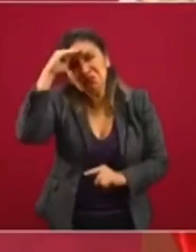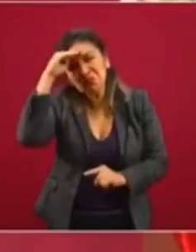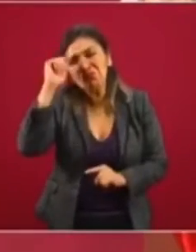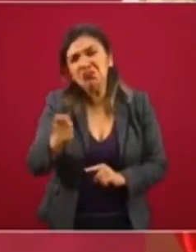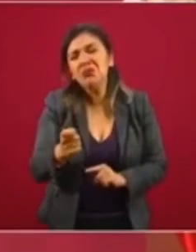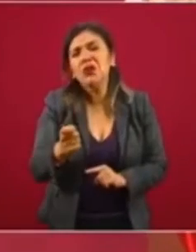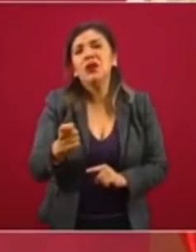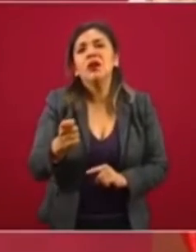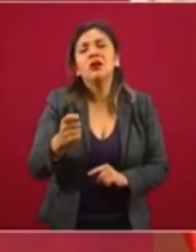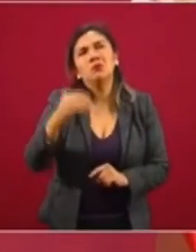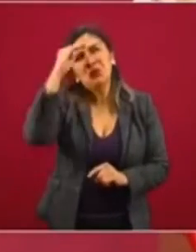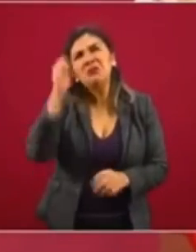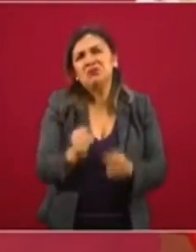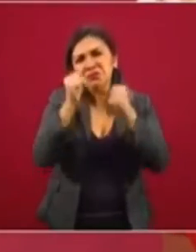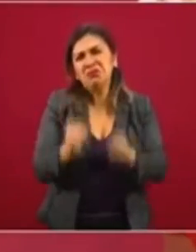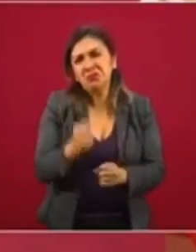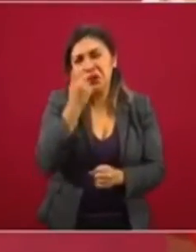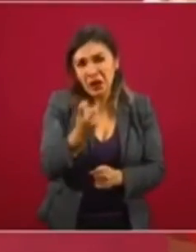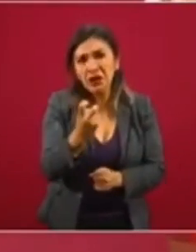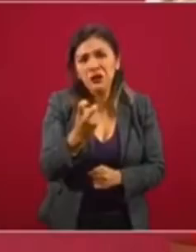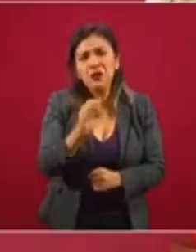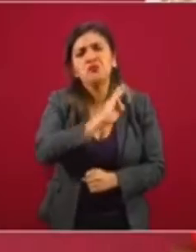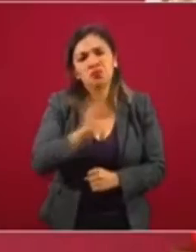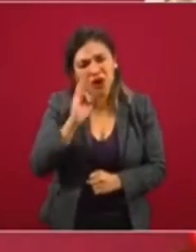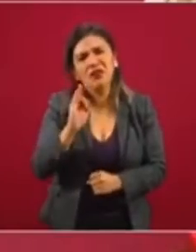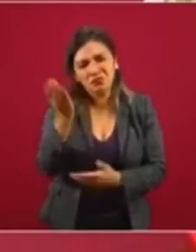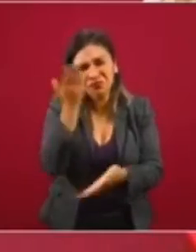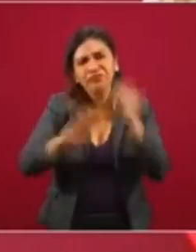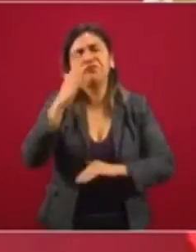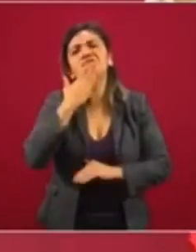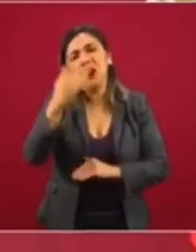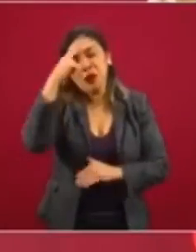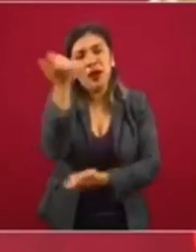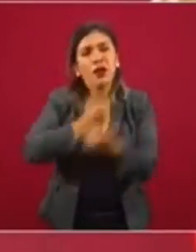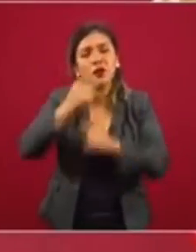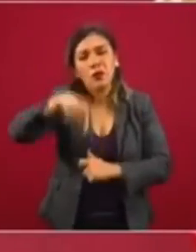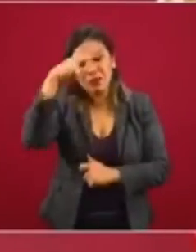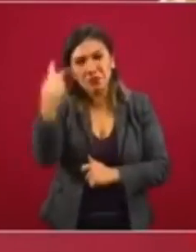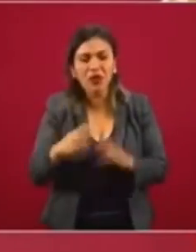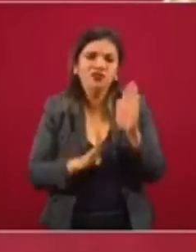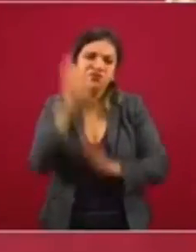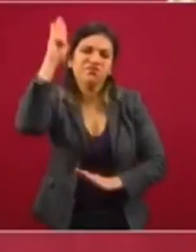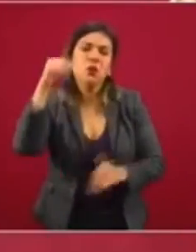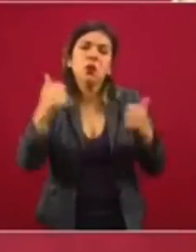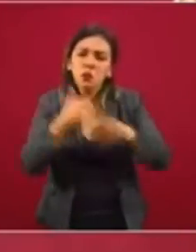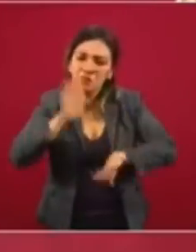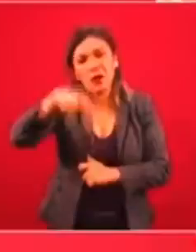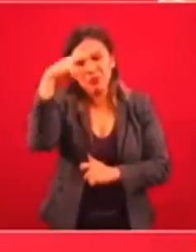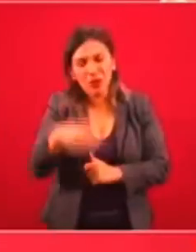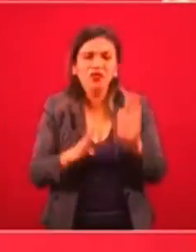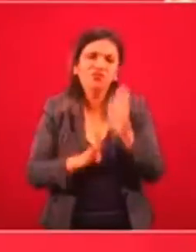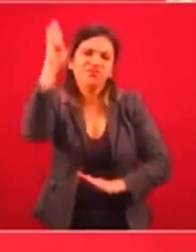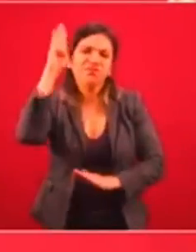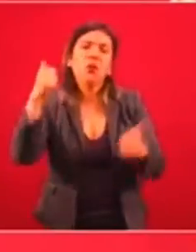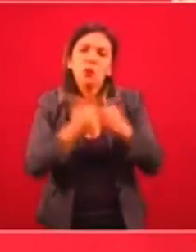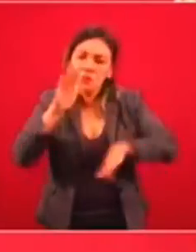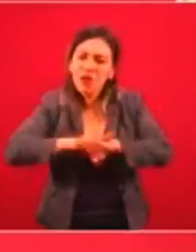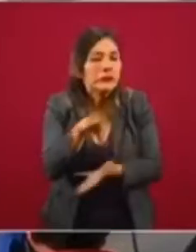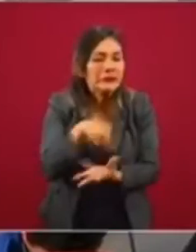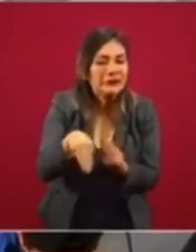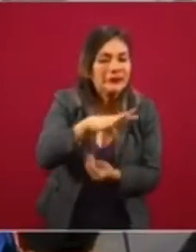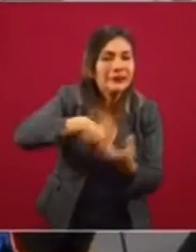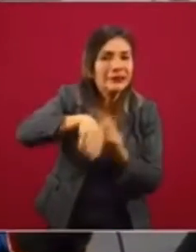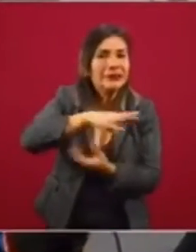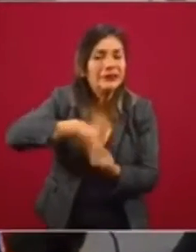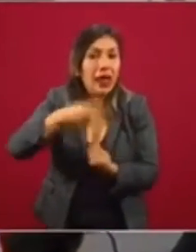la convicción de que vamos a sacar adelante la economía de México, con empleos y con bienestar, con empleos y con bienestar.